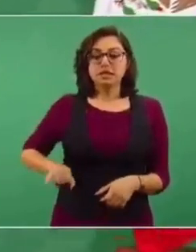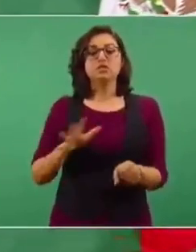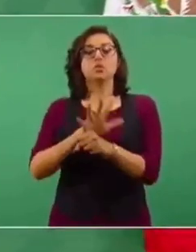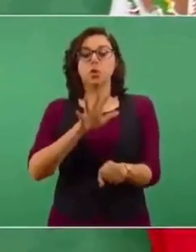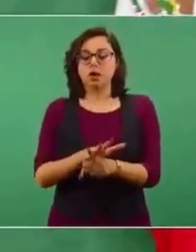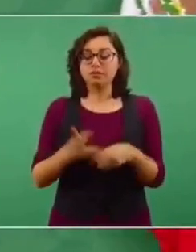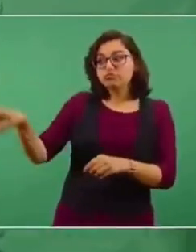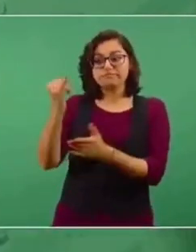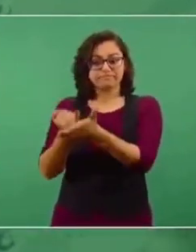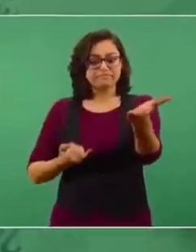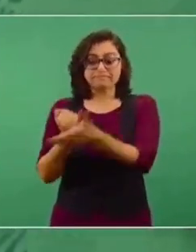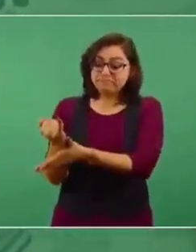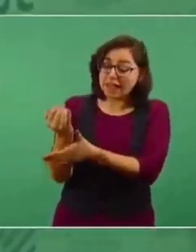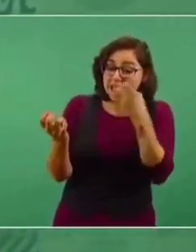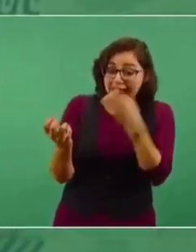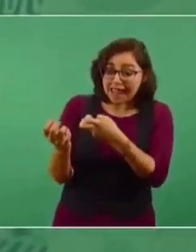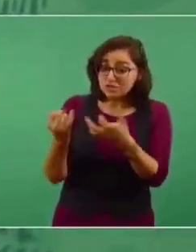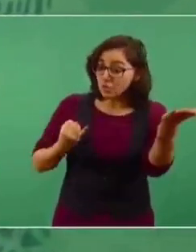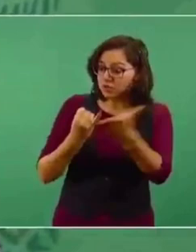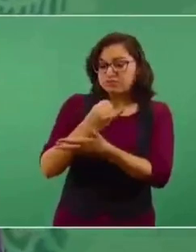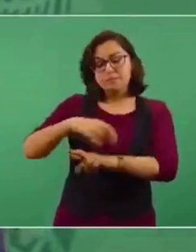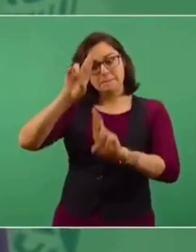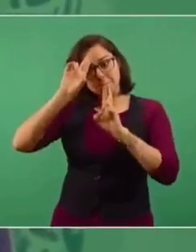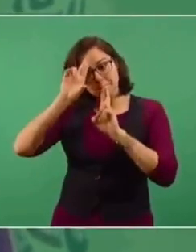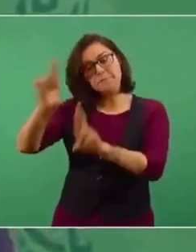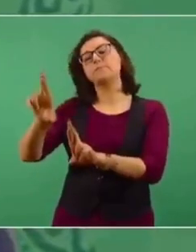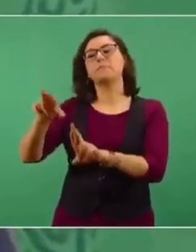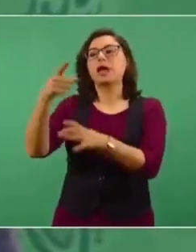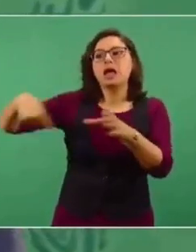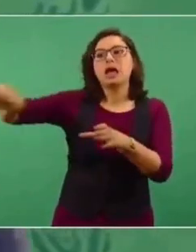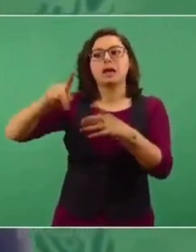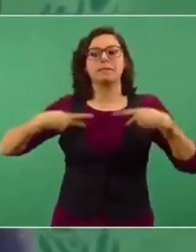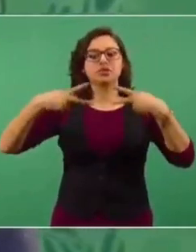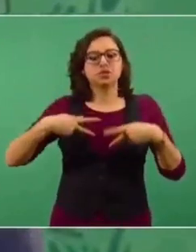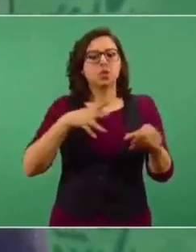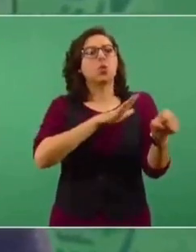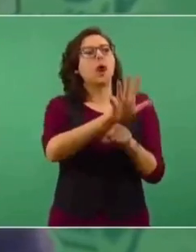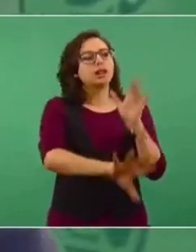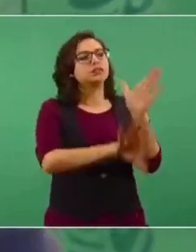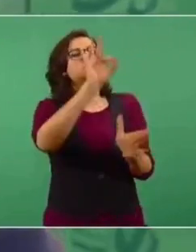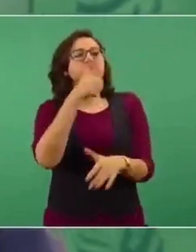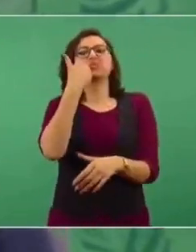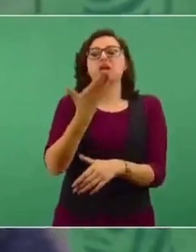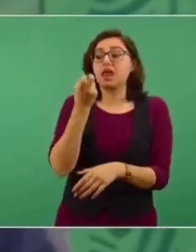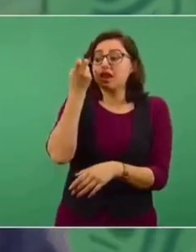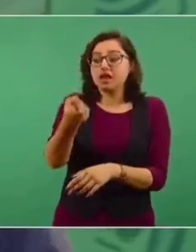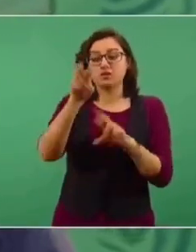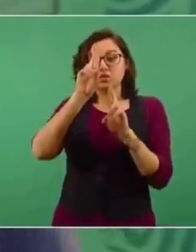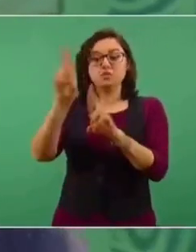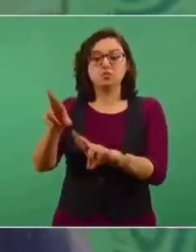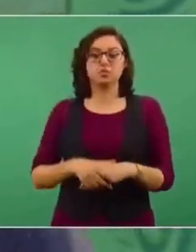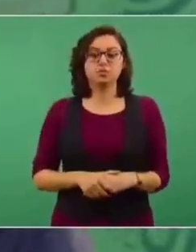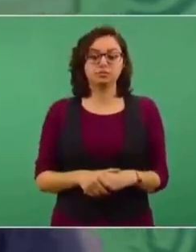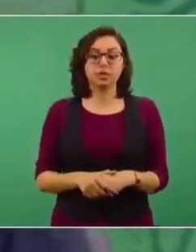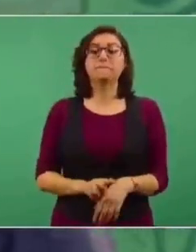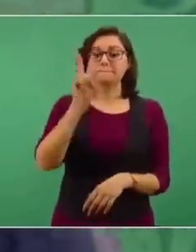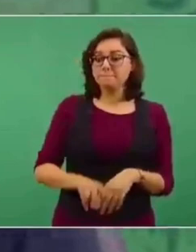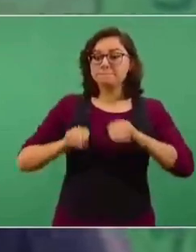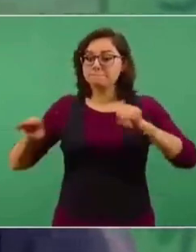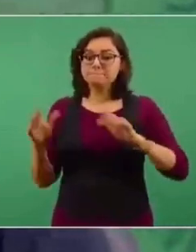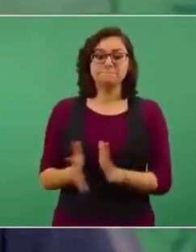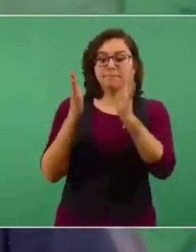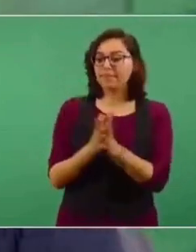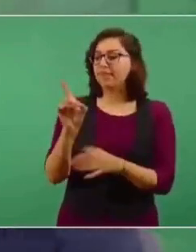va a respetar el voto. Lo que me importa mucho es que se respete la voluntad del pueblo. Lo que sí me importa mucho es que haya democracia,